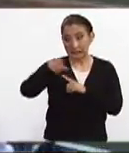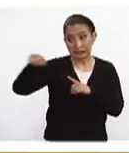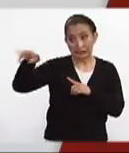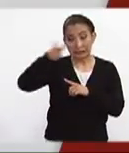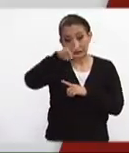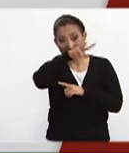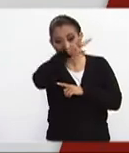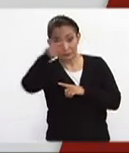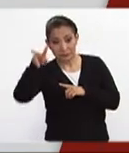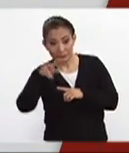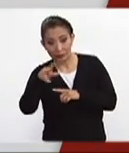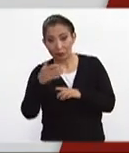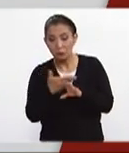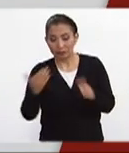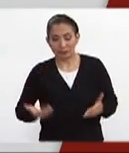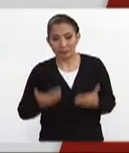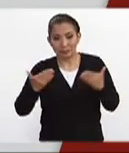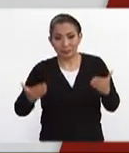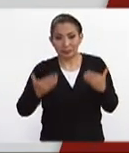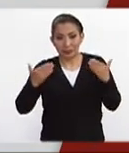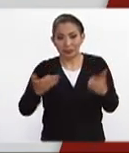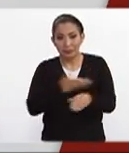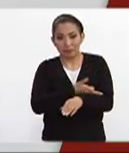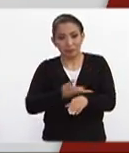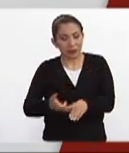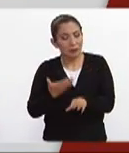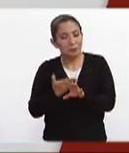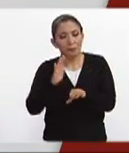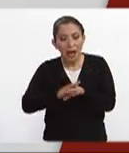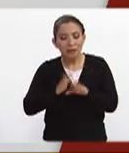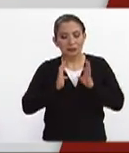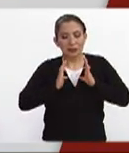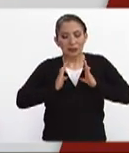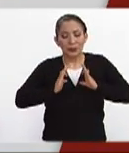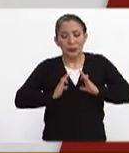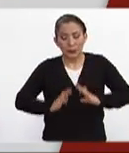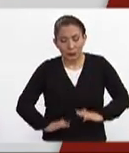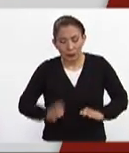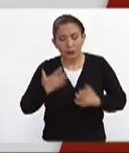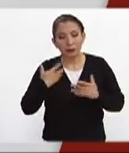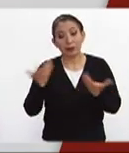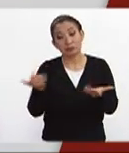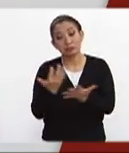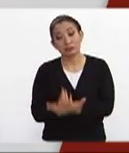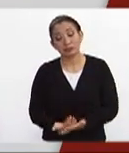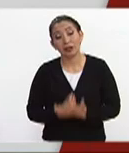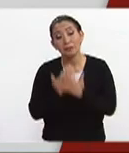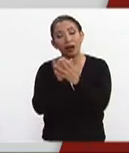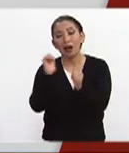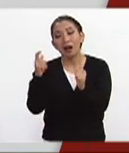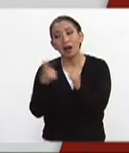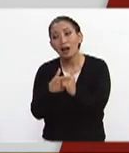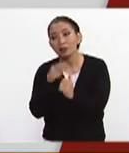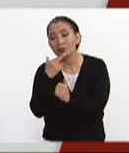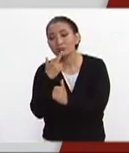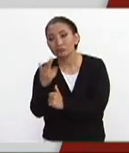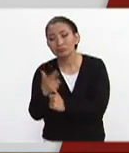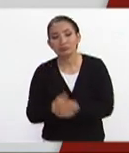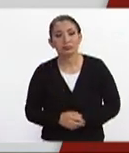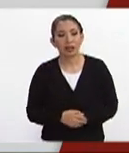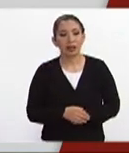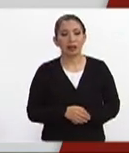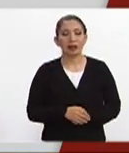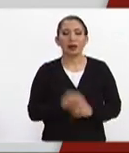panorama que podemos ver muy alentador claro las familias están mucho más tranquilas y pues a la espera de cualquier resultado